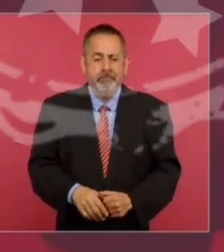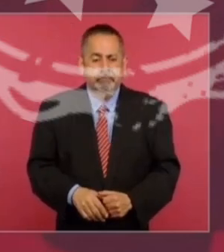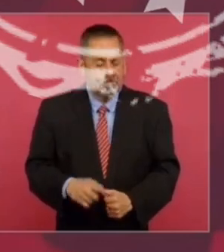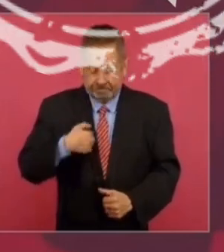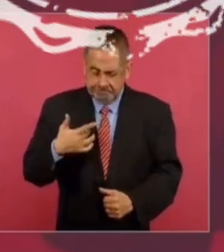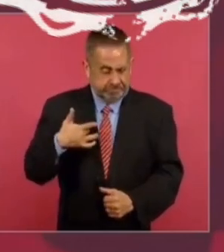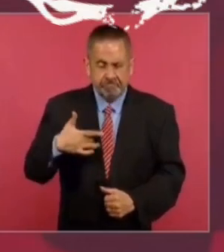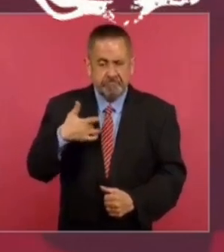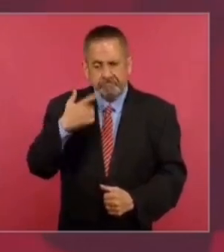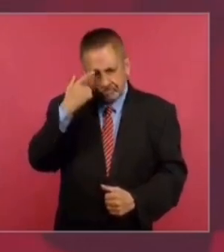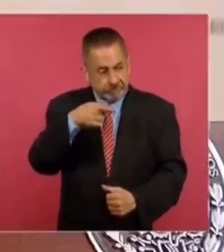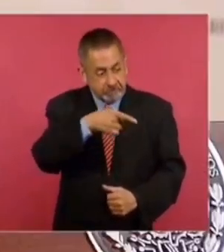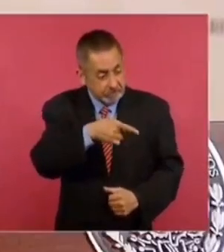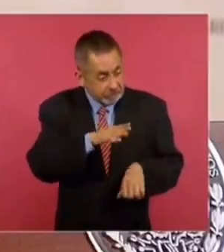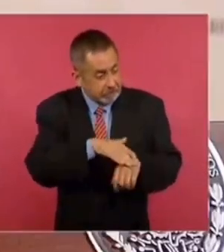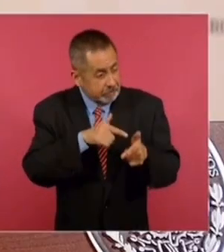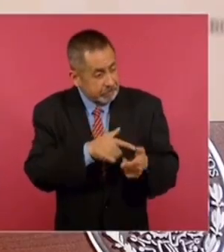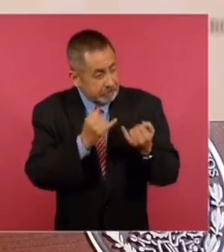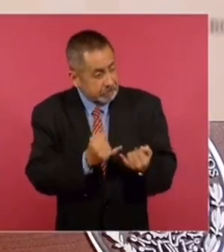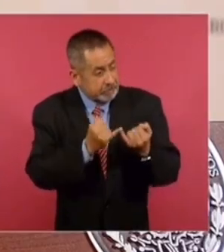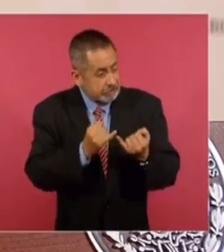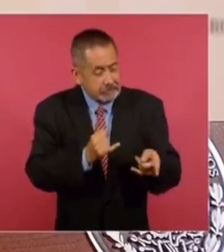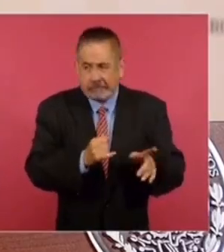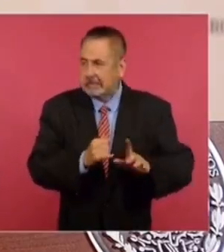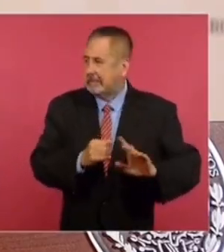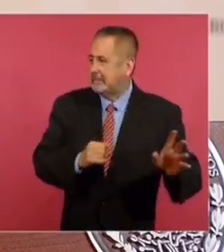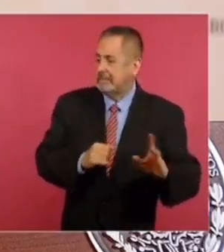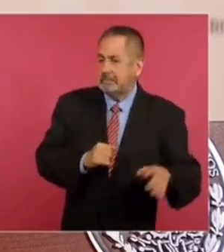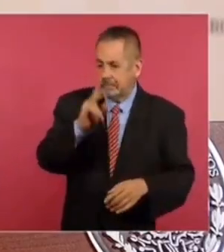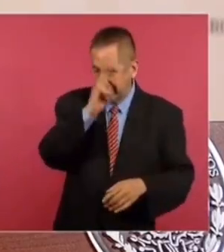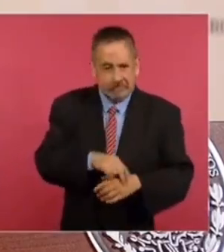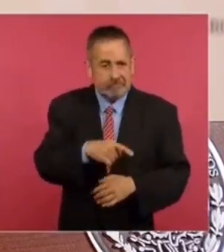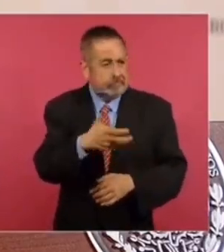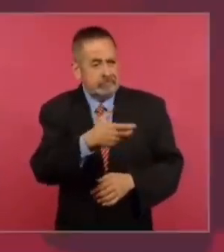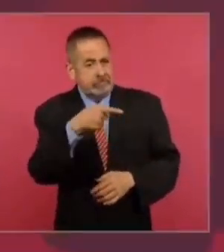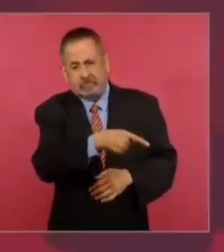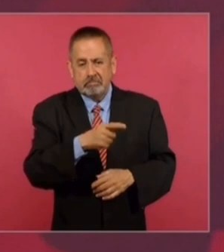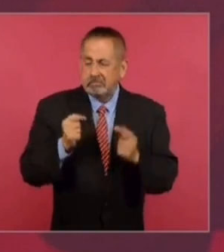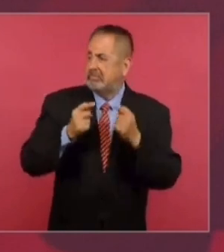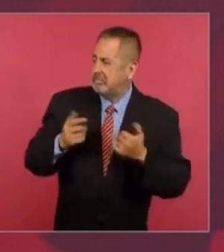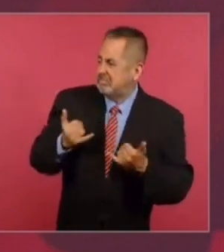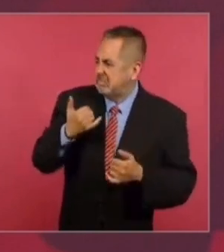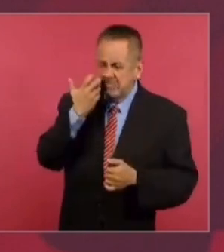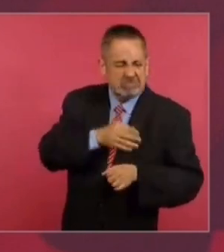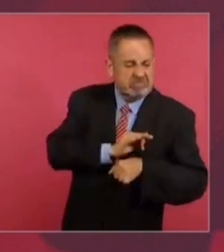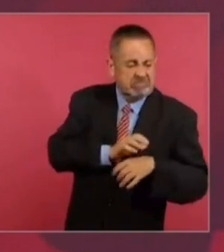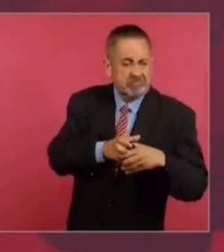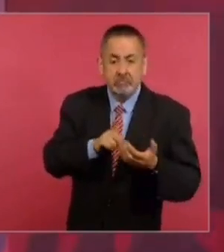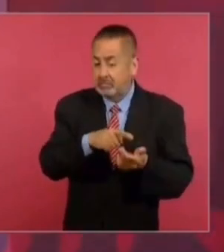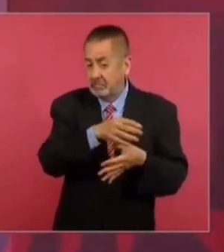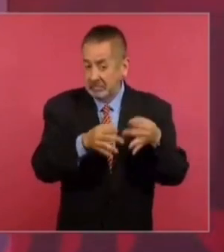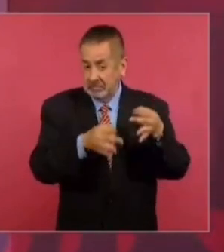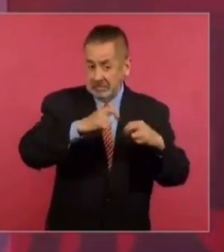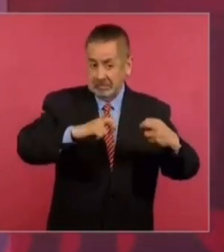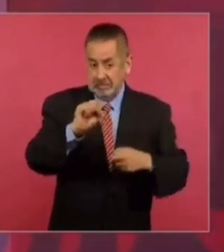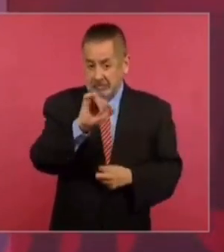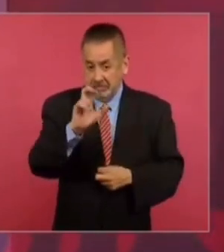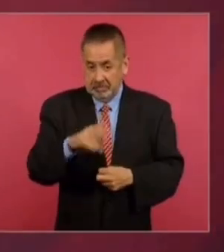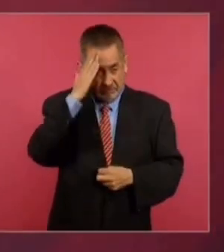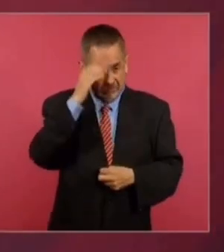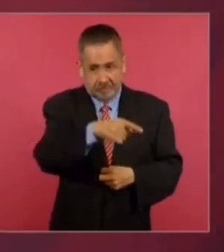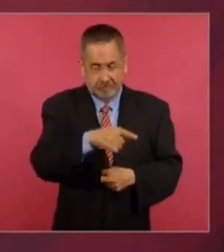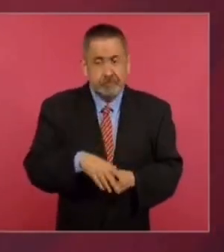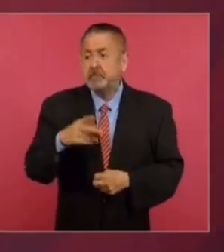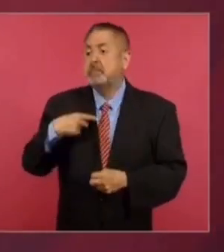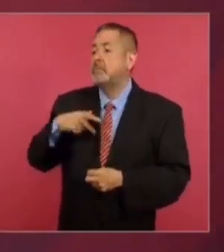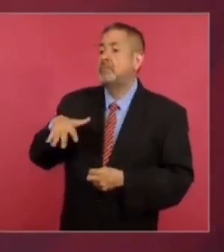Yo sí siento que entre más actúen en forma tendenciosa los ministros de la Corte, más